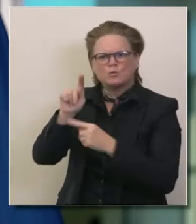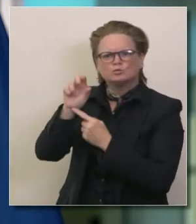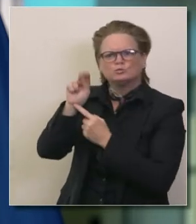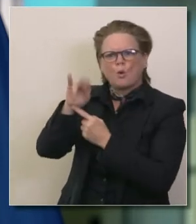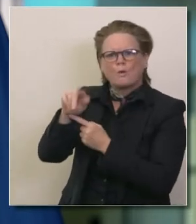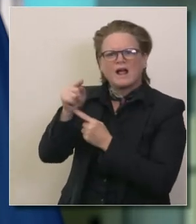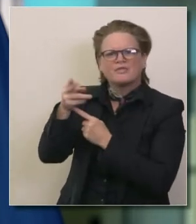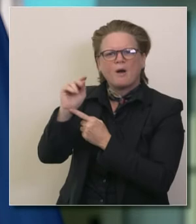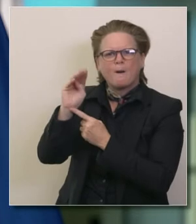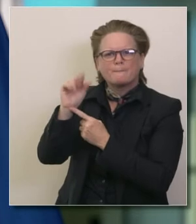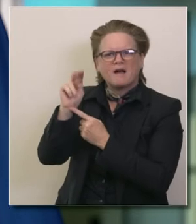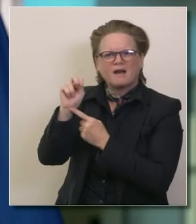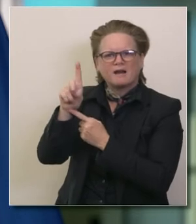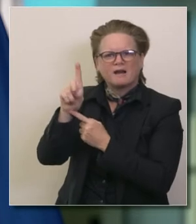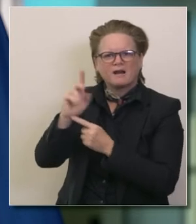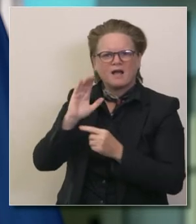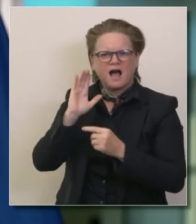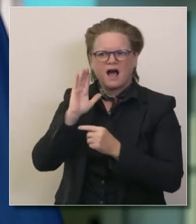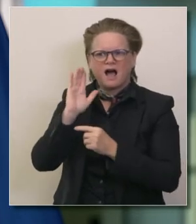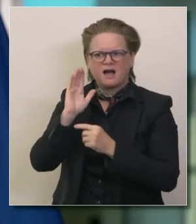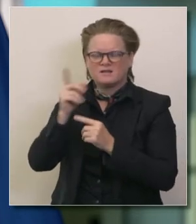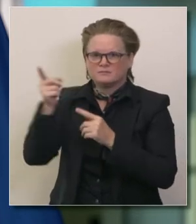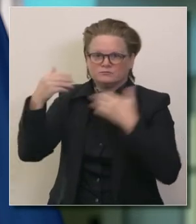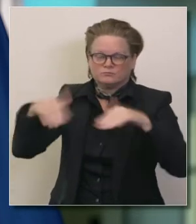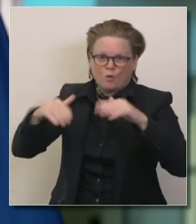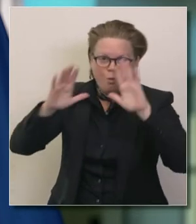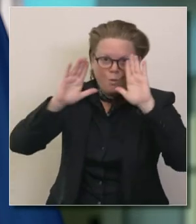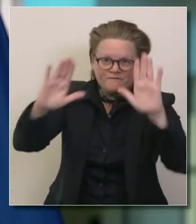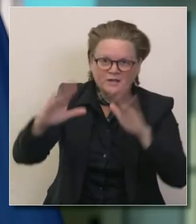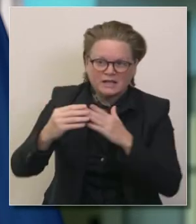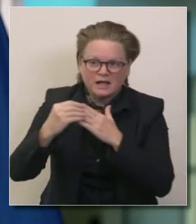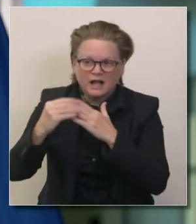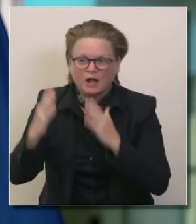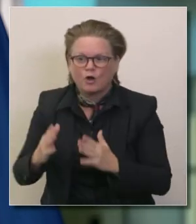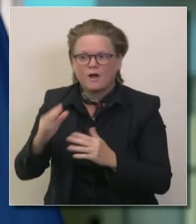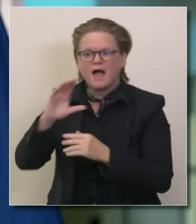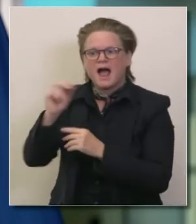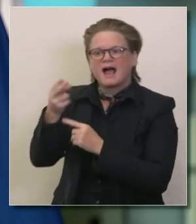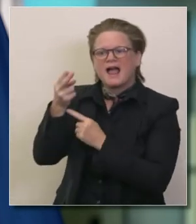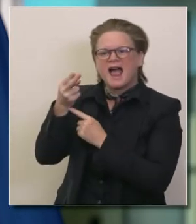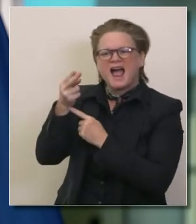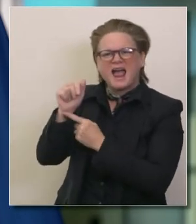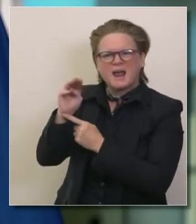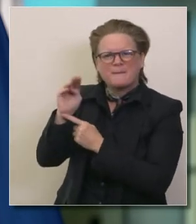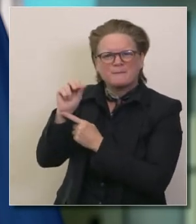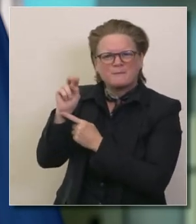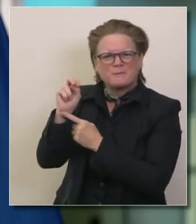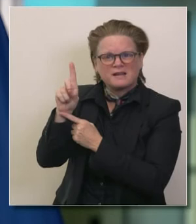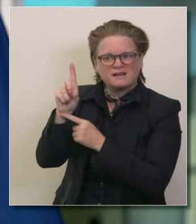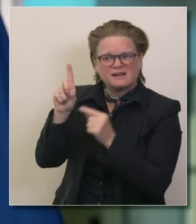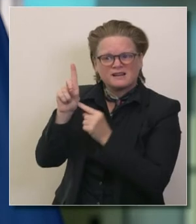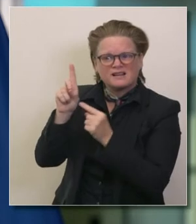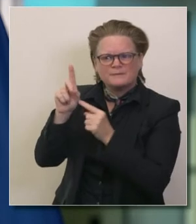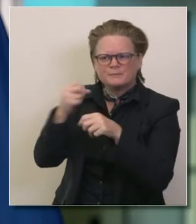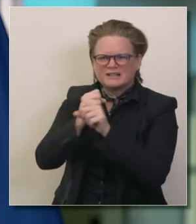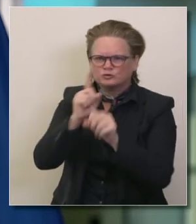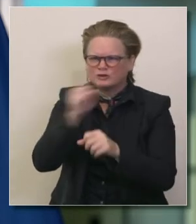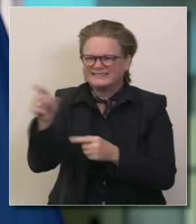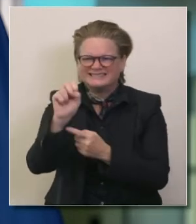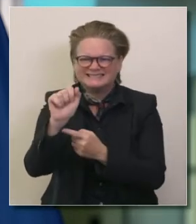con el increíble liderazgo de Darlene Linda Hammond para avanzar la causa colectiva